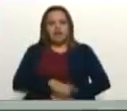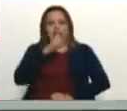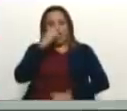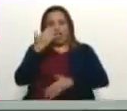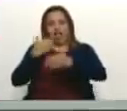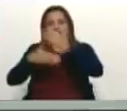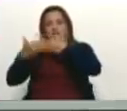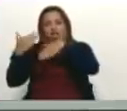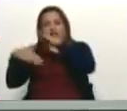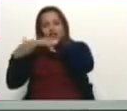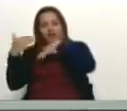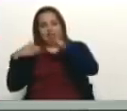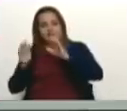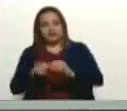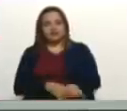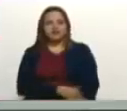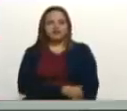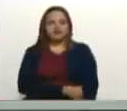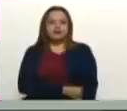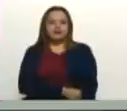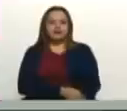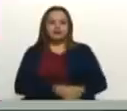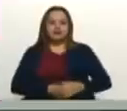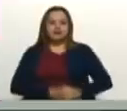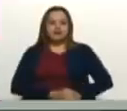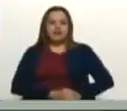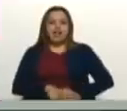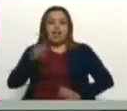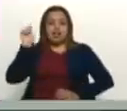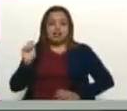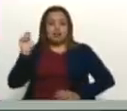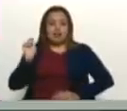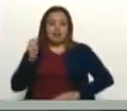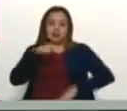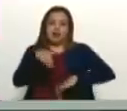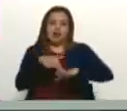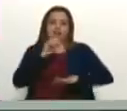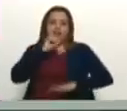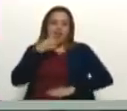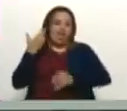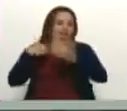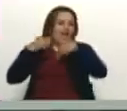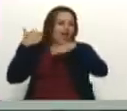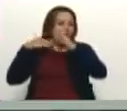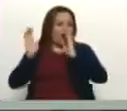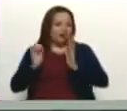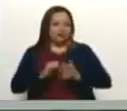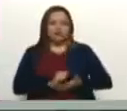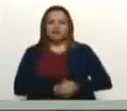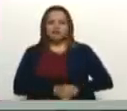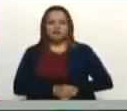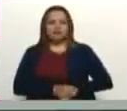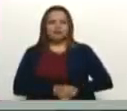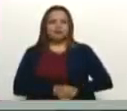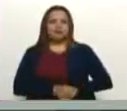parlamentario, de ahí venimos nosotros, el Juratsi Par parlamentario.